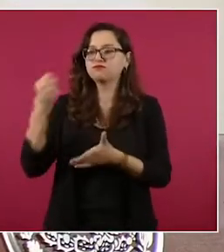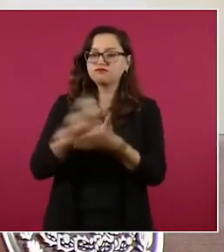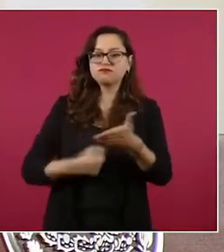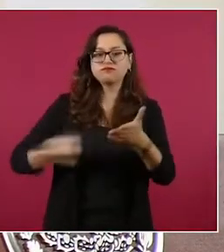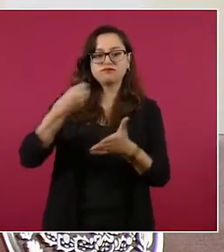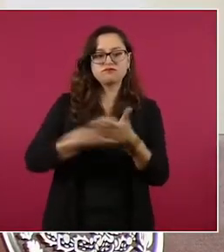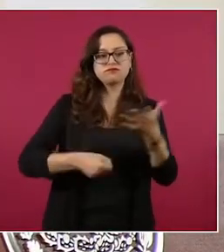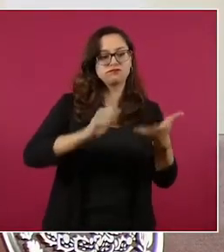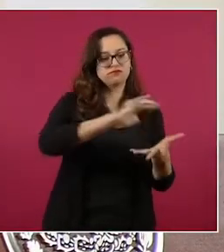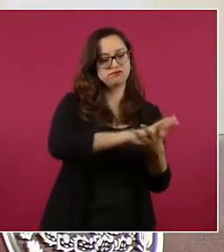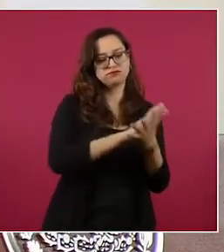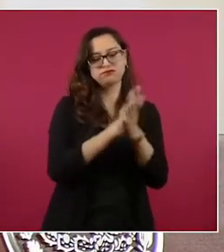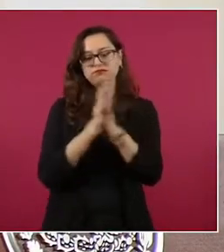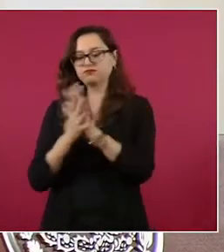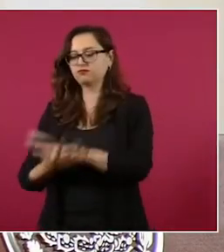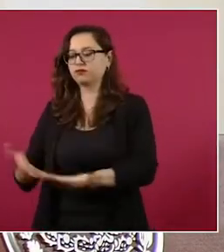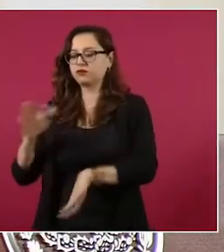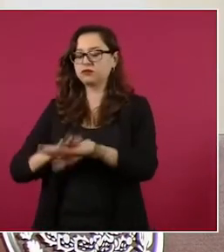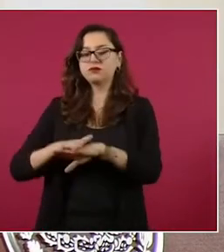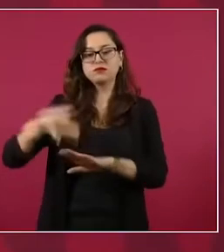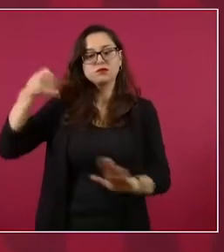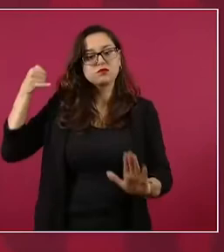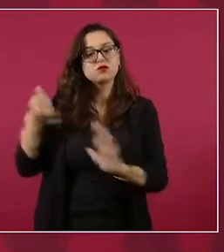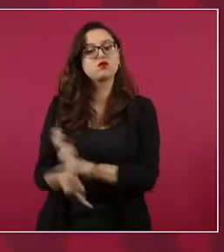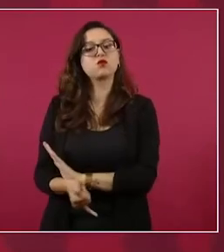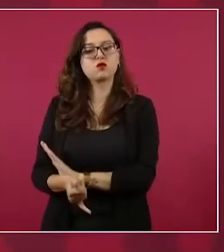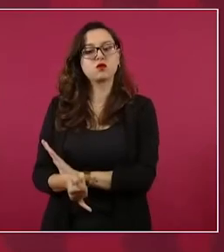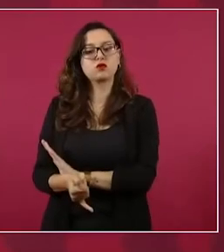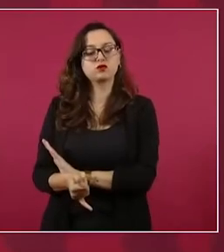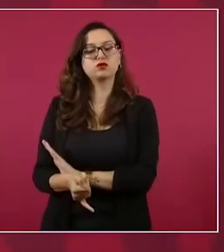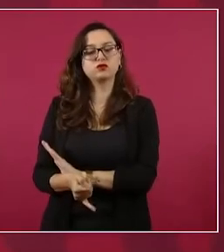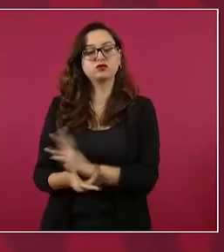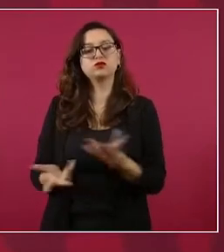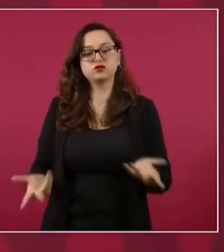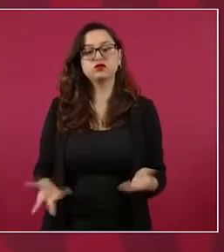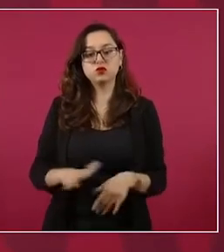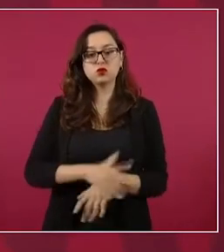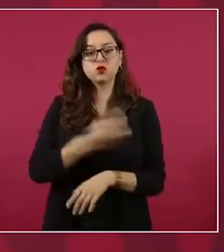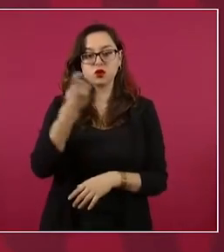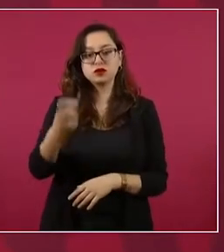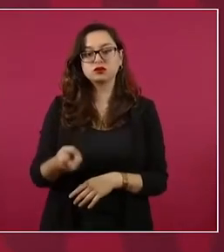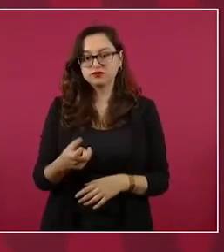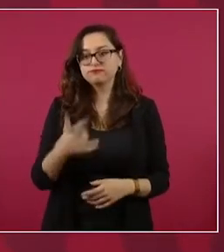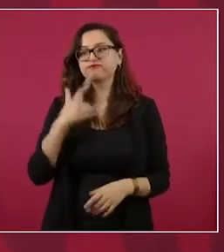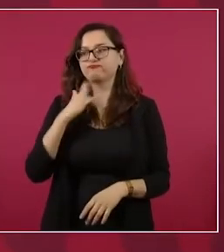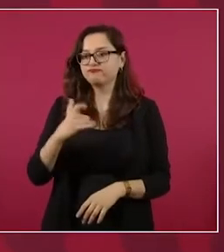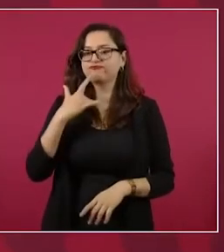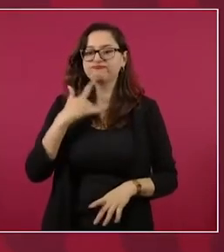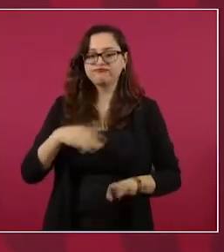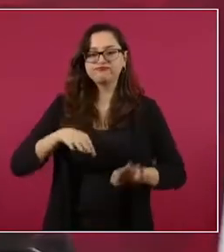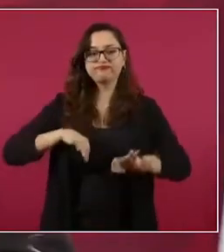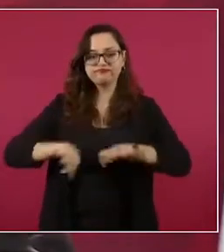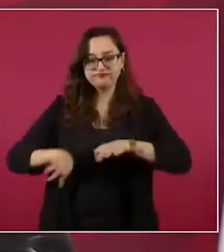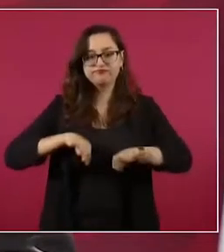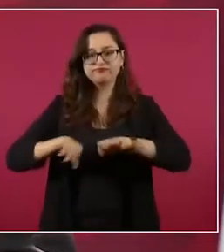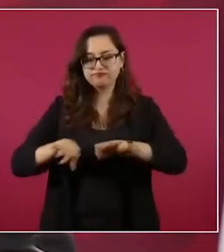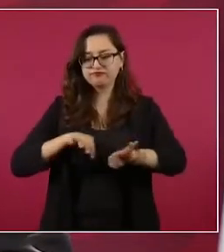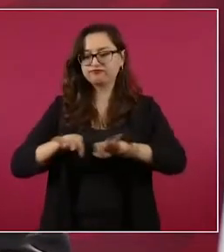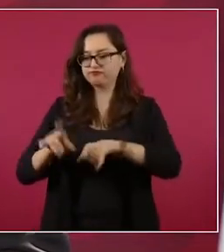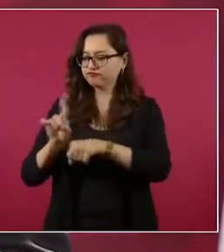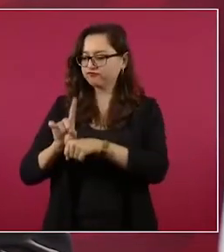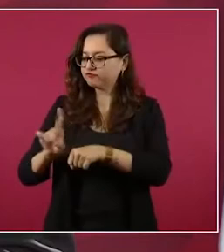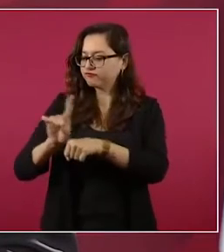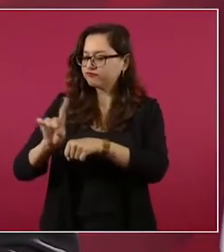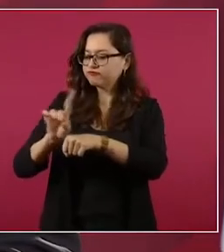de fondo y eso es lo que se está haciendo desde luego, pues a muchos